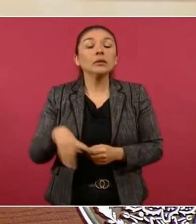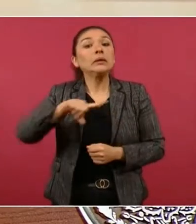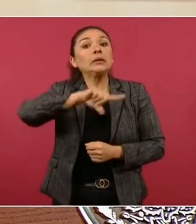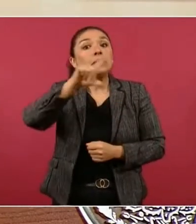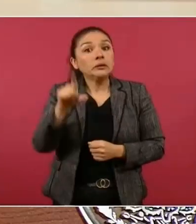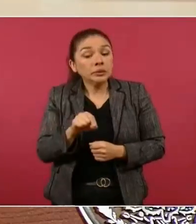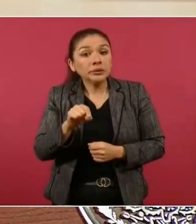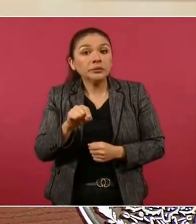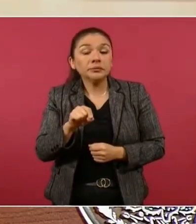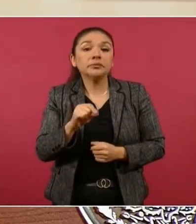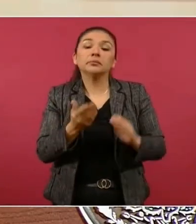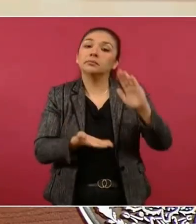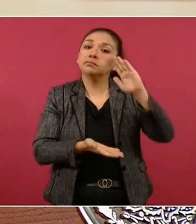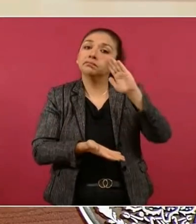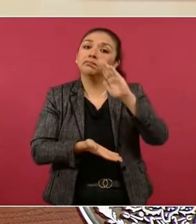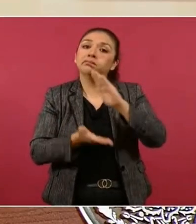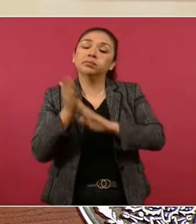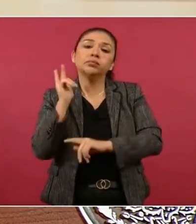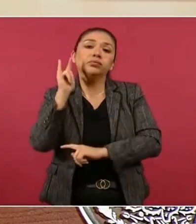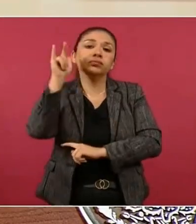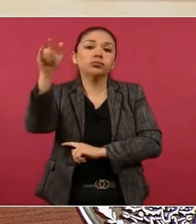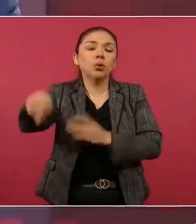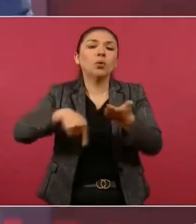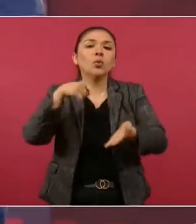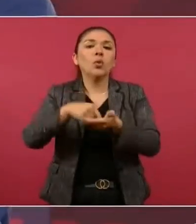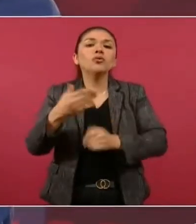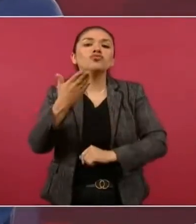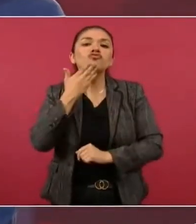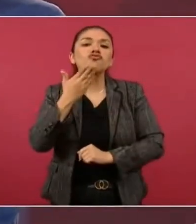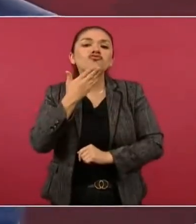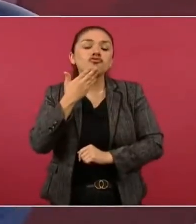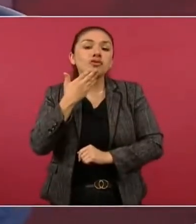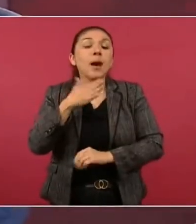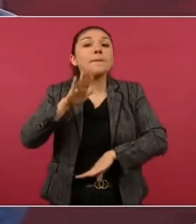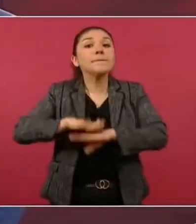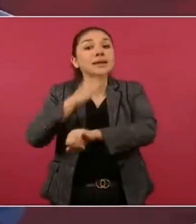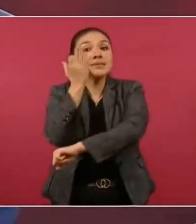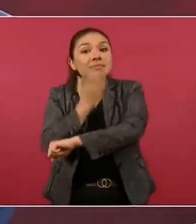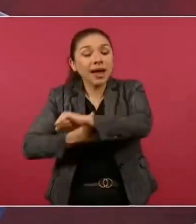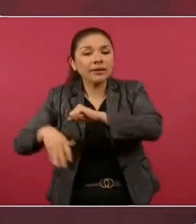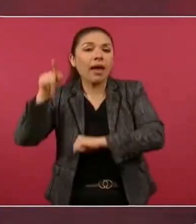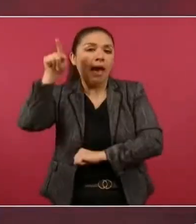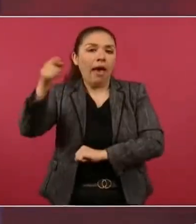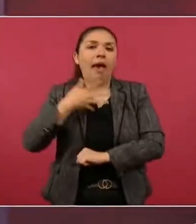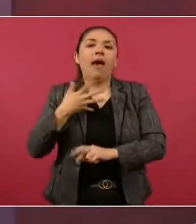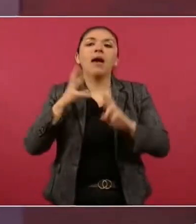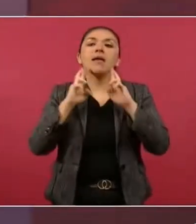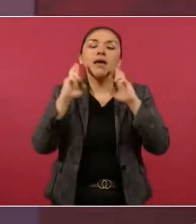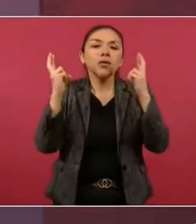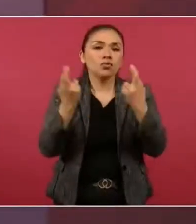salimos hacia Sonora y en la tarde vamos a tener una reunión